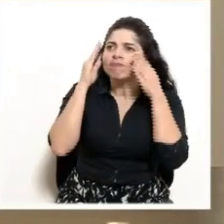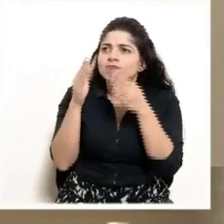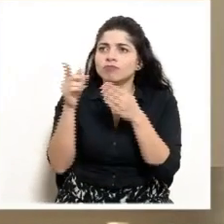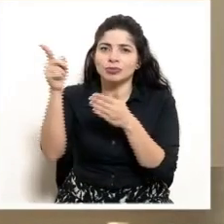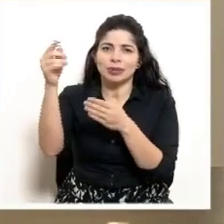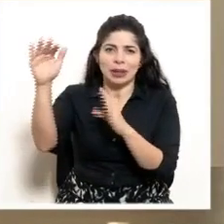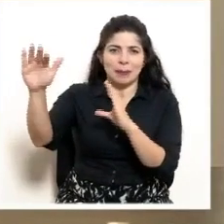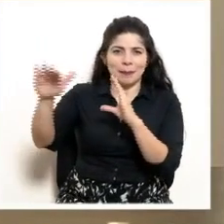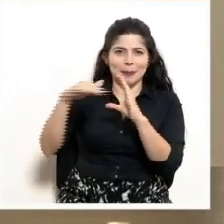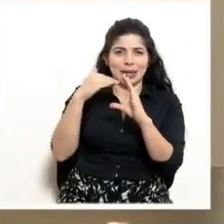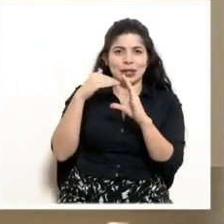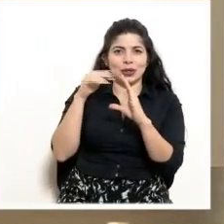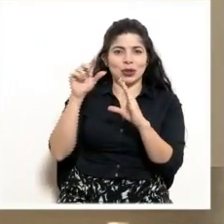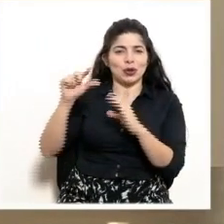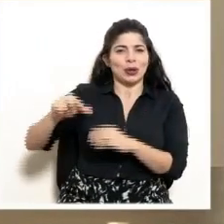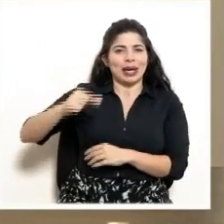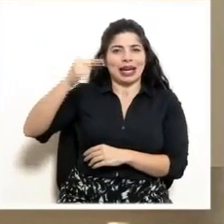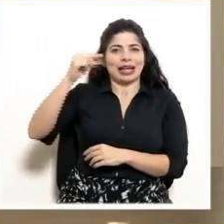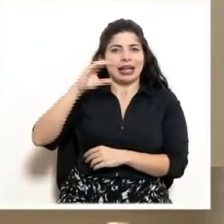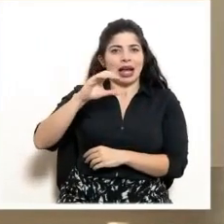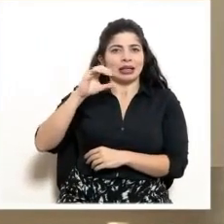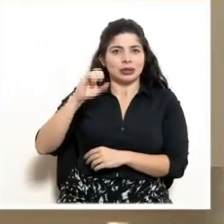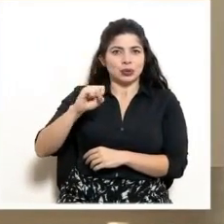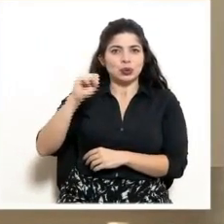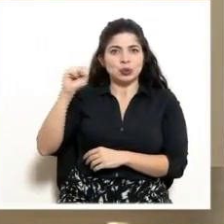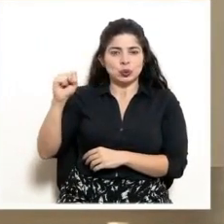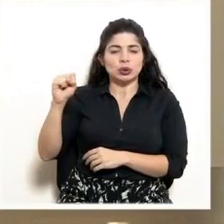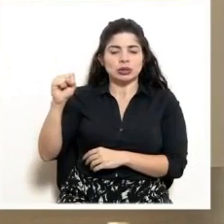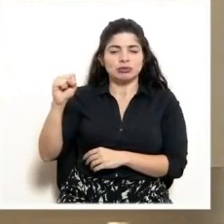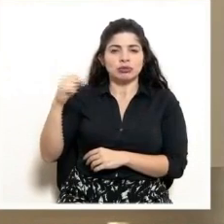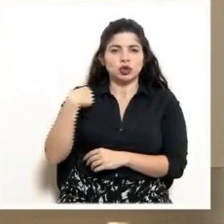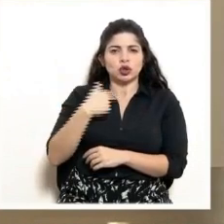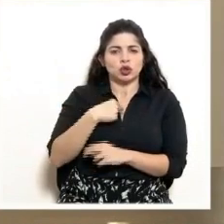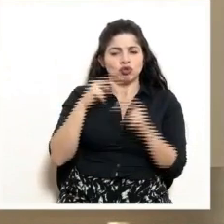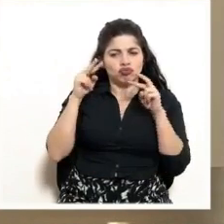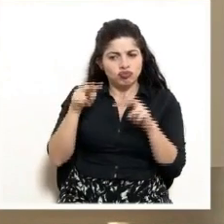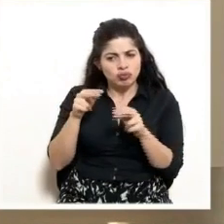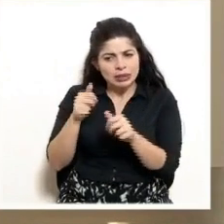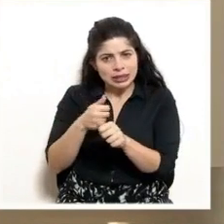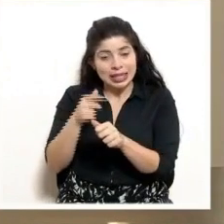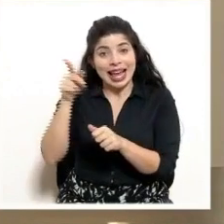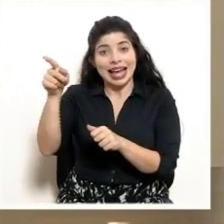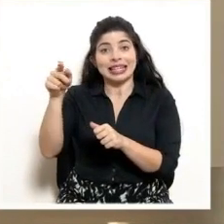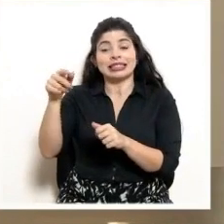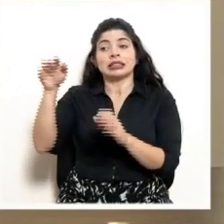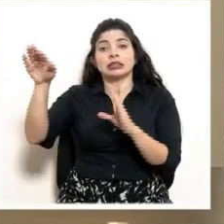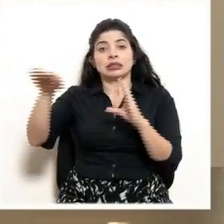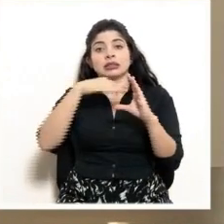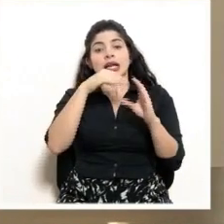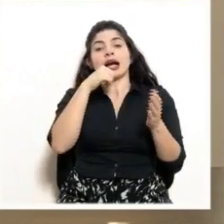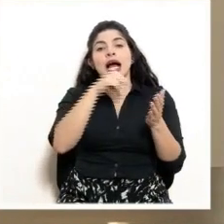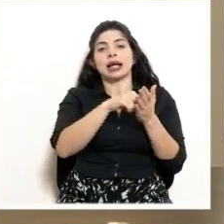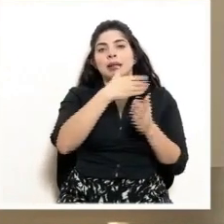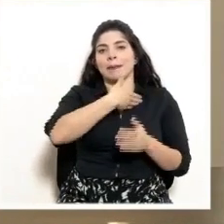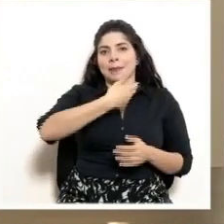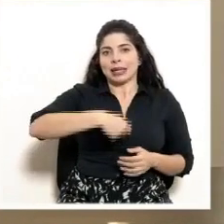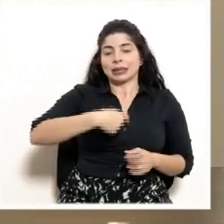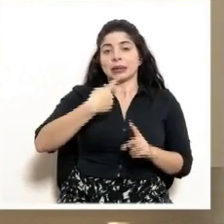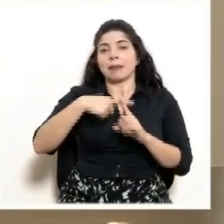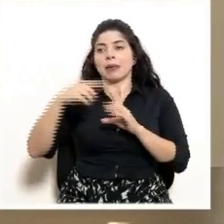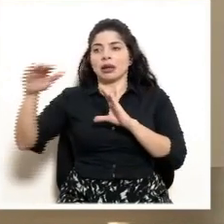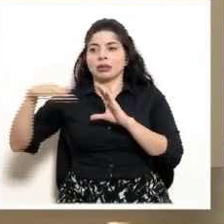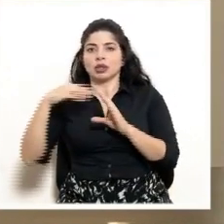nota enviada por los señores gerentes de la Caja Costarricense del Seguro Social al señor presidente de la República y a la Comisión Nacional de